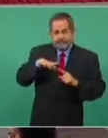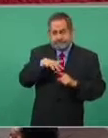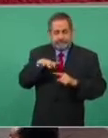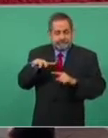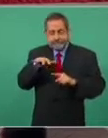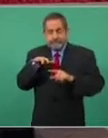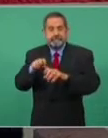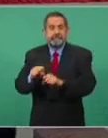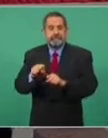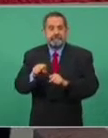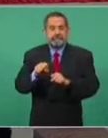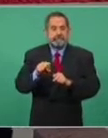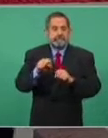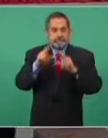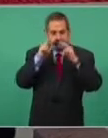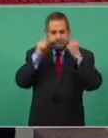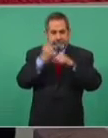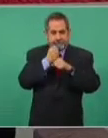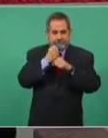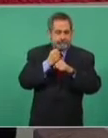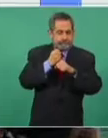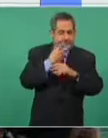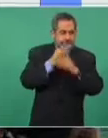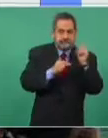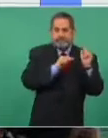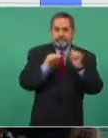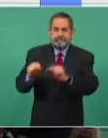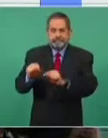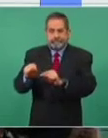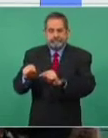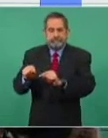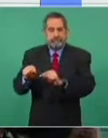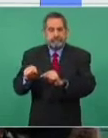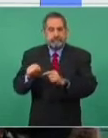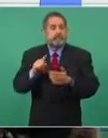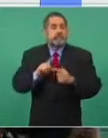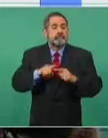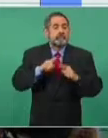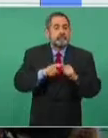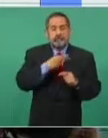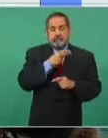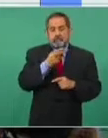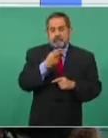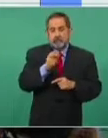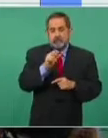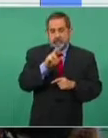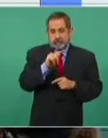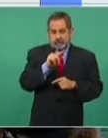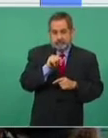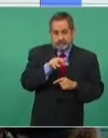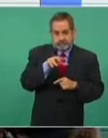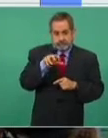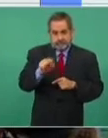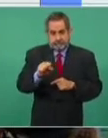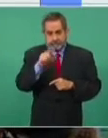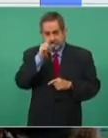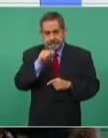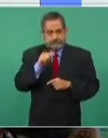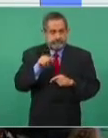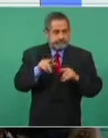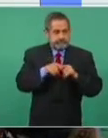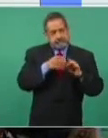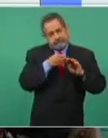Zapata por Huerta. Y entonces